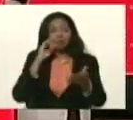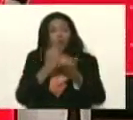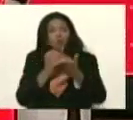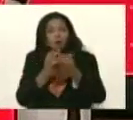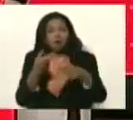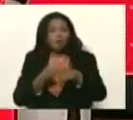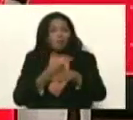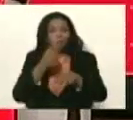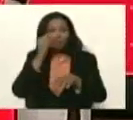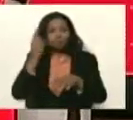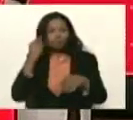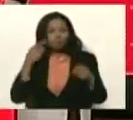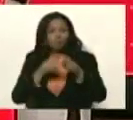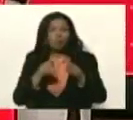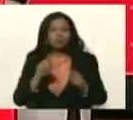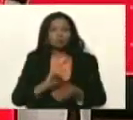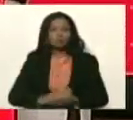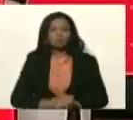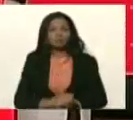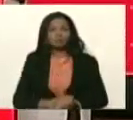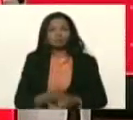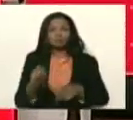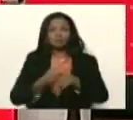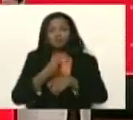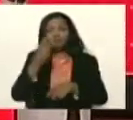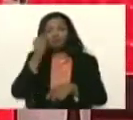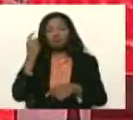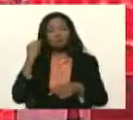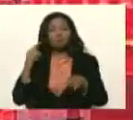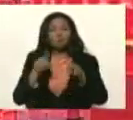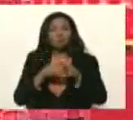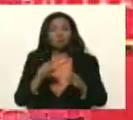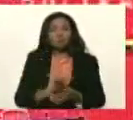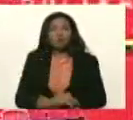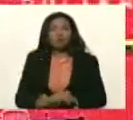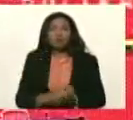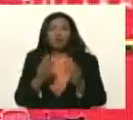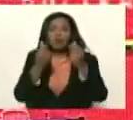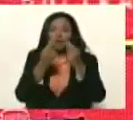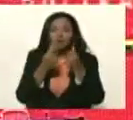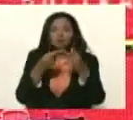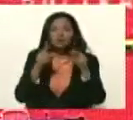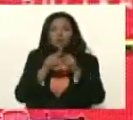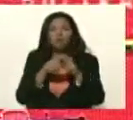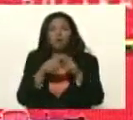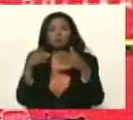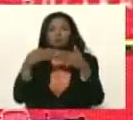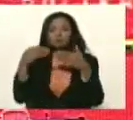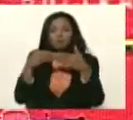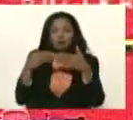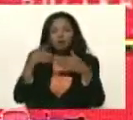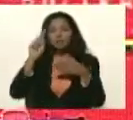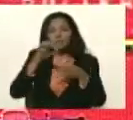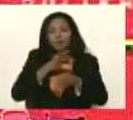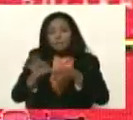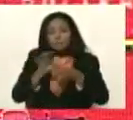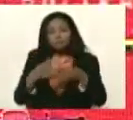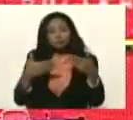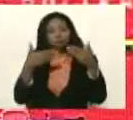gobernadores, y las gobernadoras, con unos recursos, en divisas, en petro,